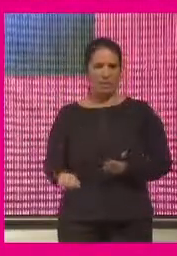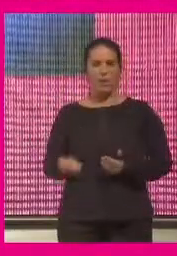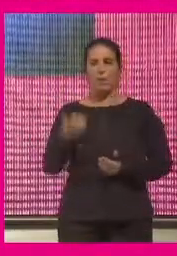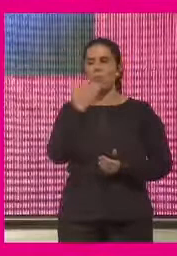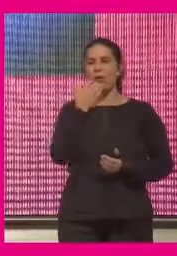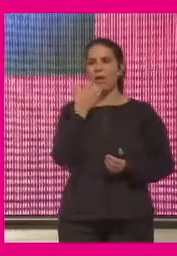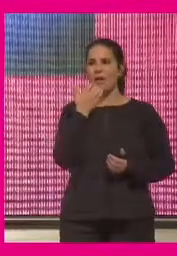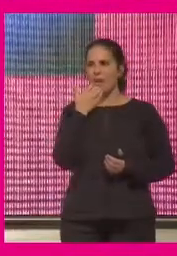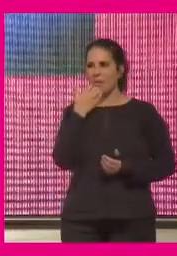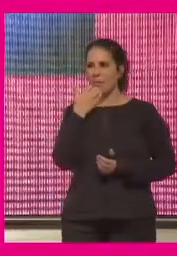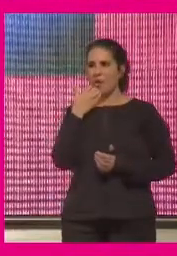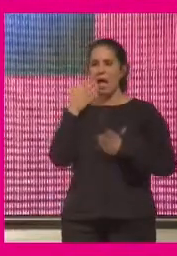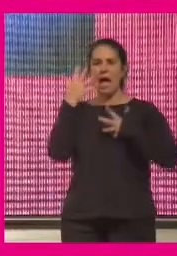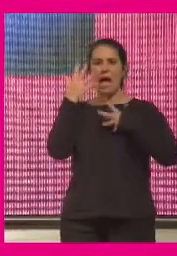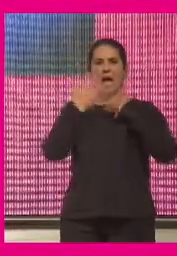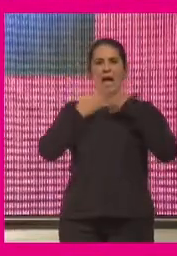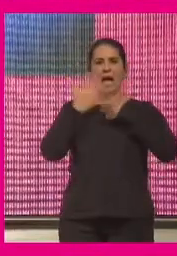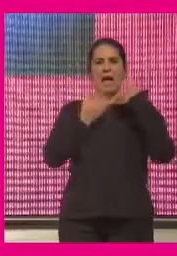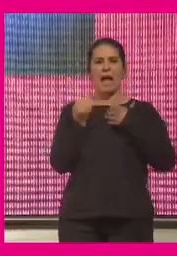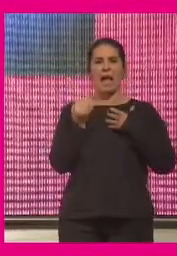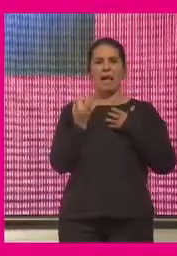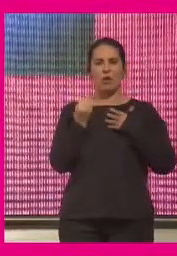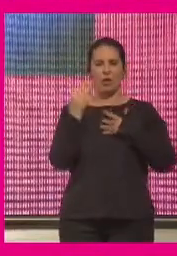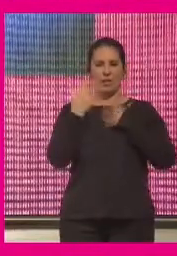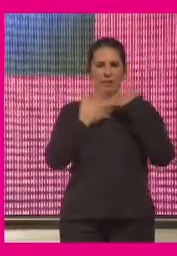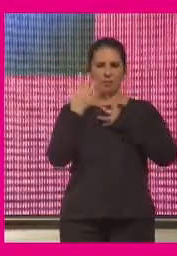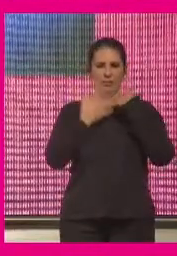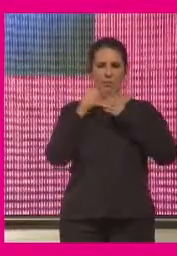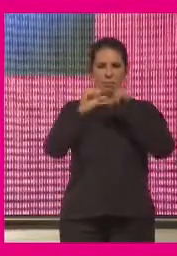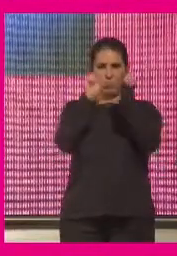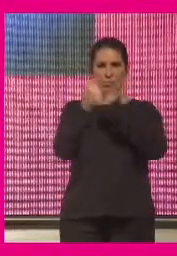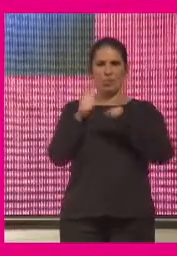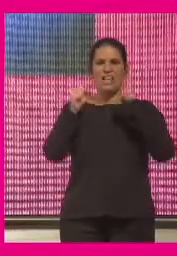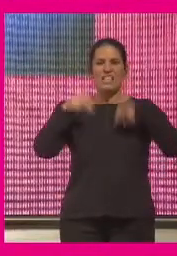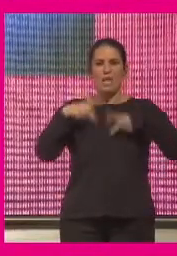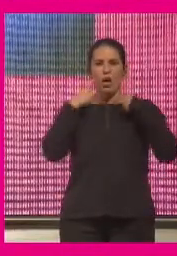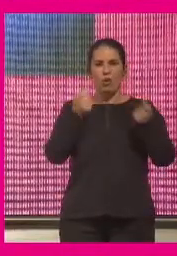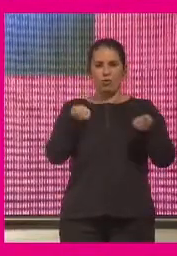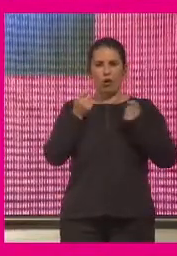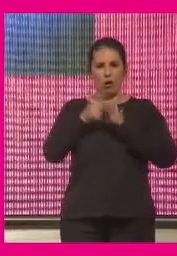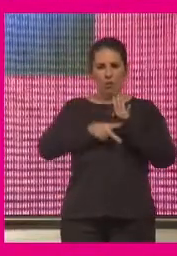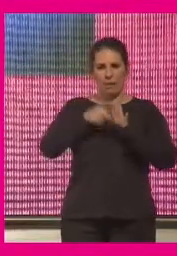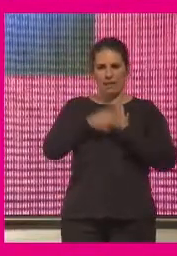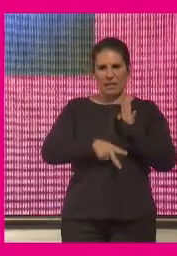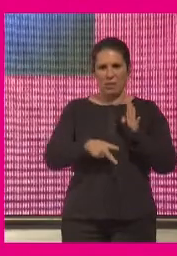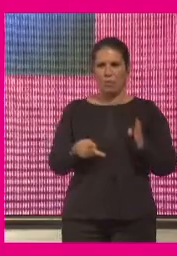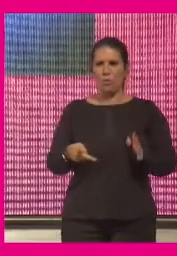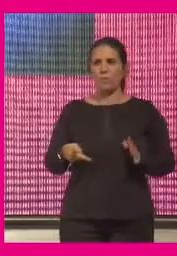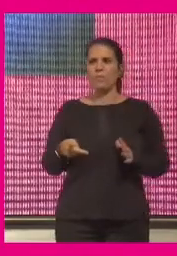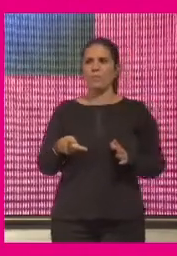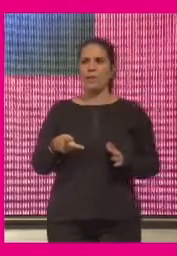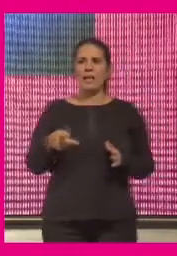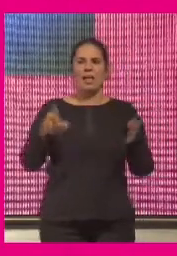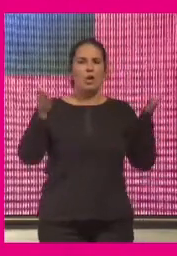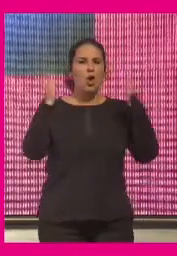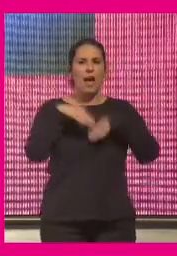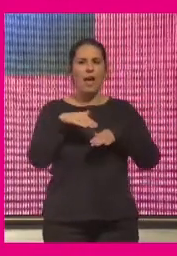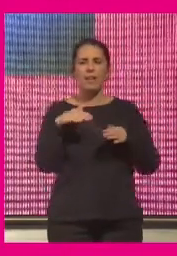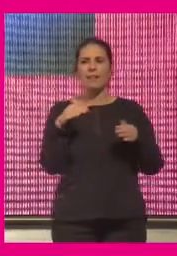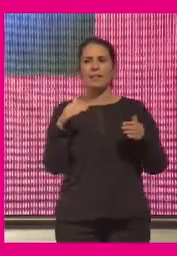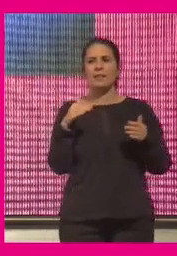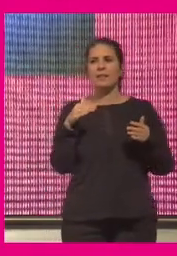preponderancia que los algoritmos y unos algoritmos sin control normativo carentes de sesgos